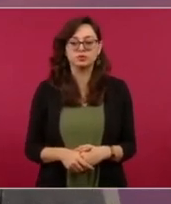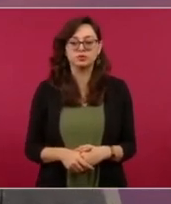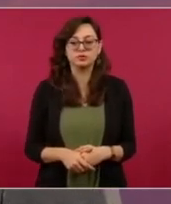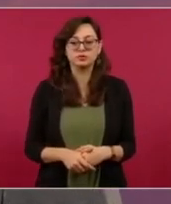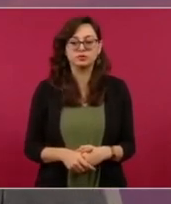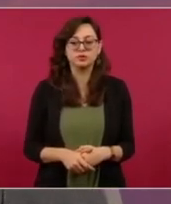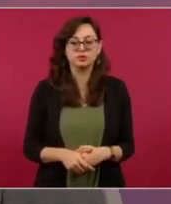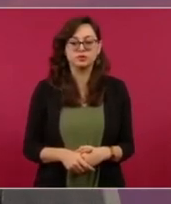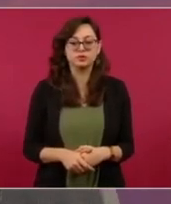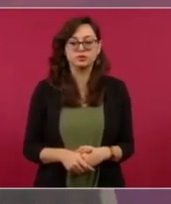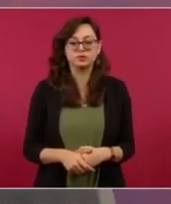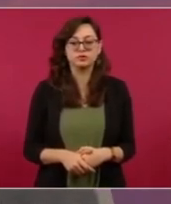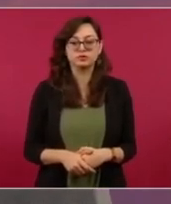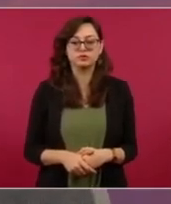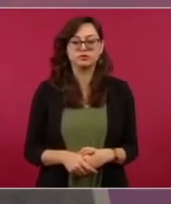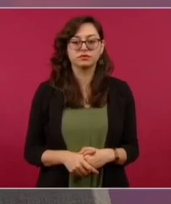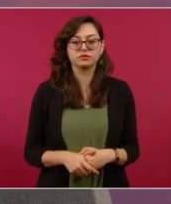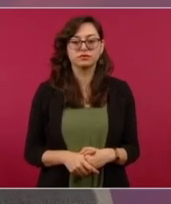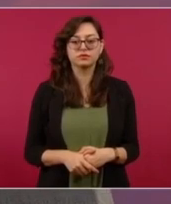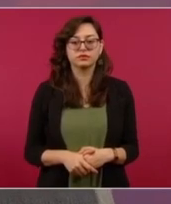al 50 por ciento